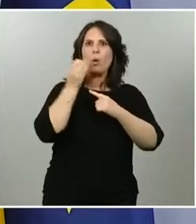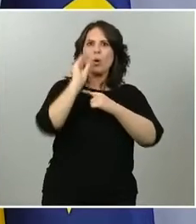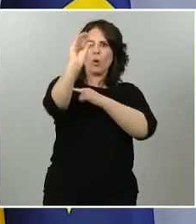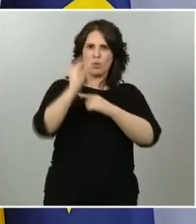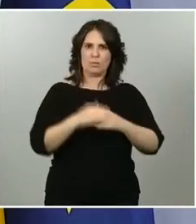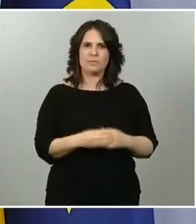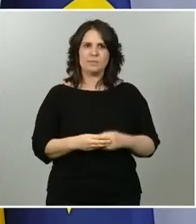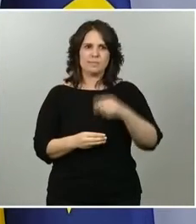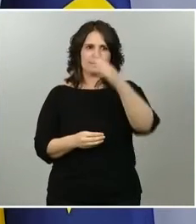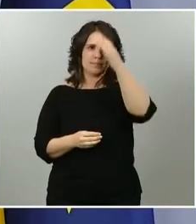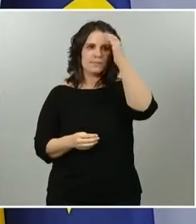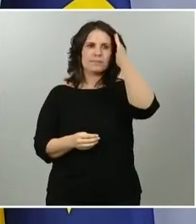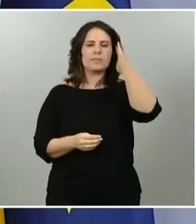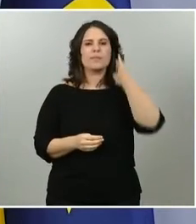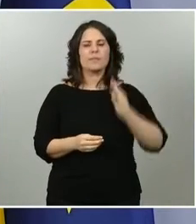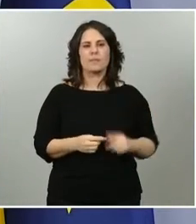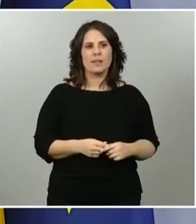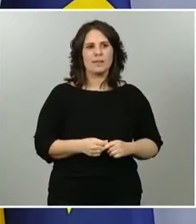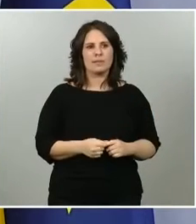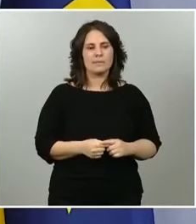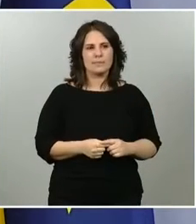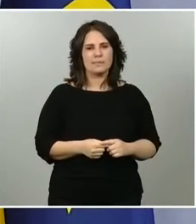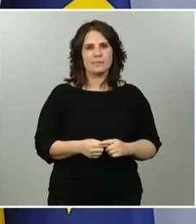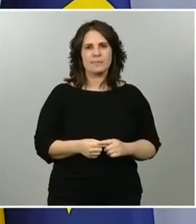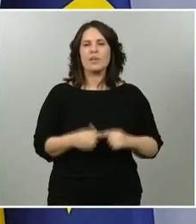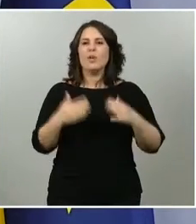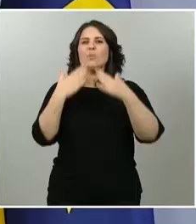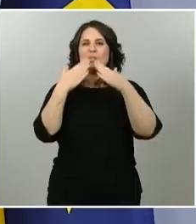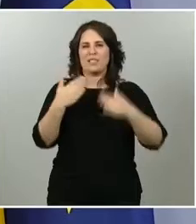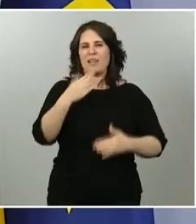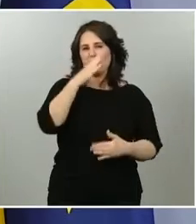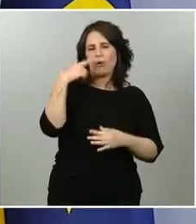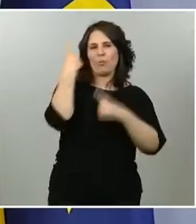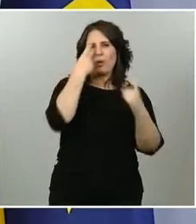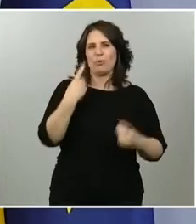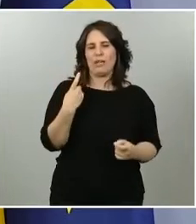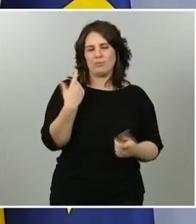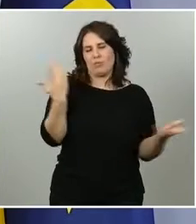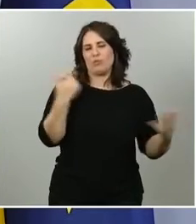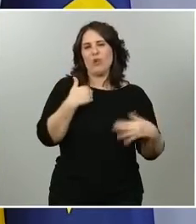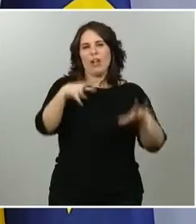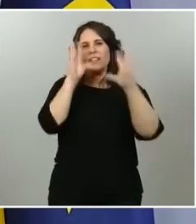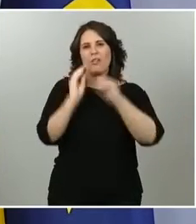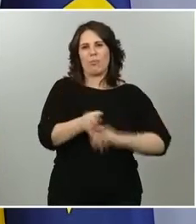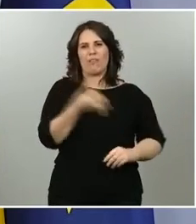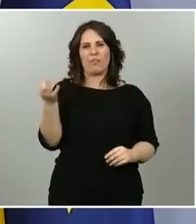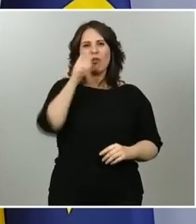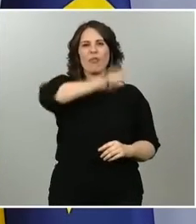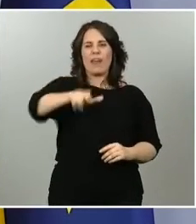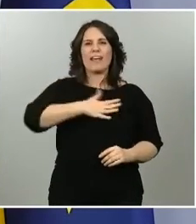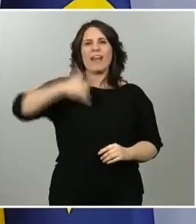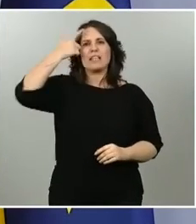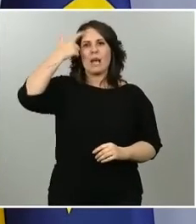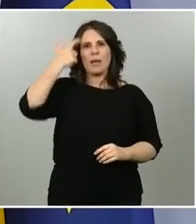por su pregunta. Entendemos perfectamente que la ciudadanía quiere conocer cuándo va a poder progresar de fase la unidad